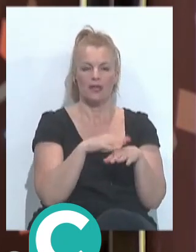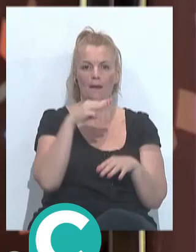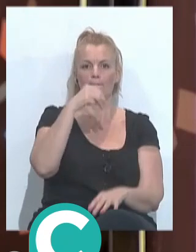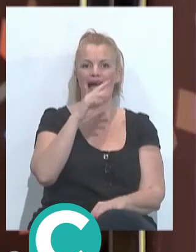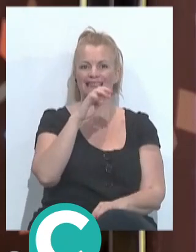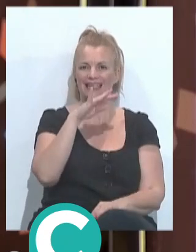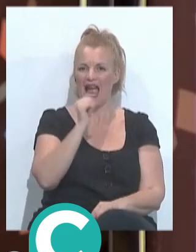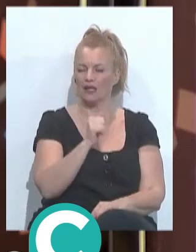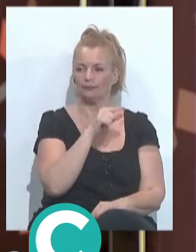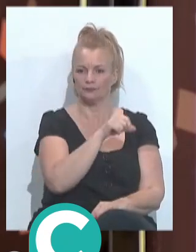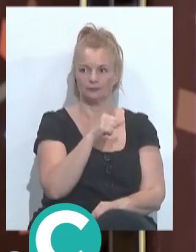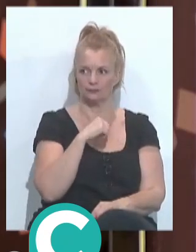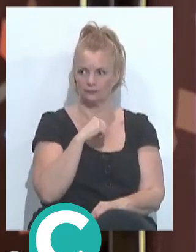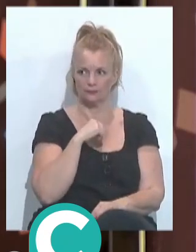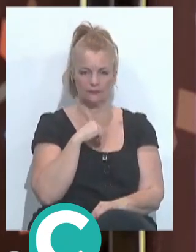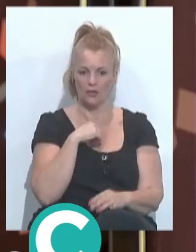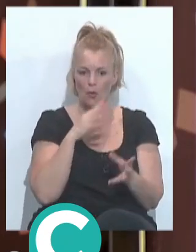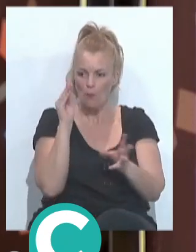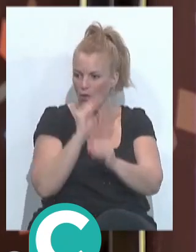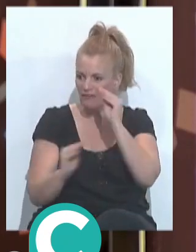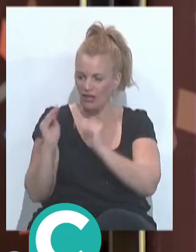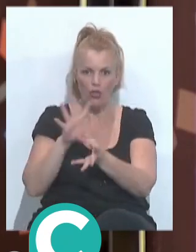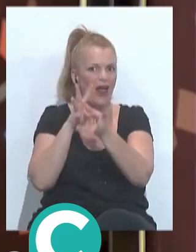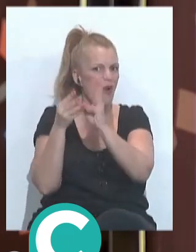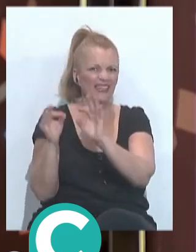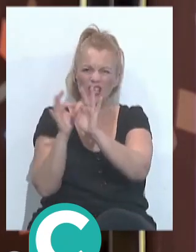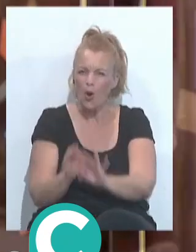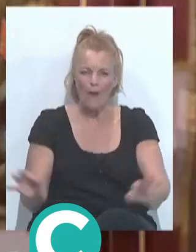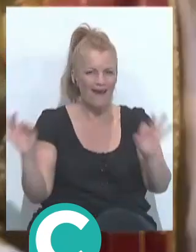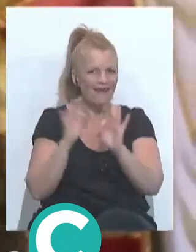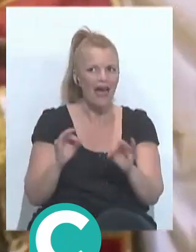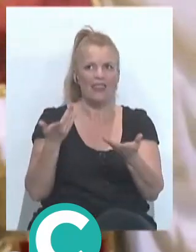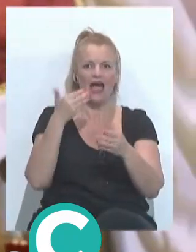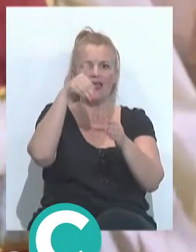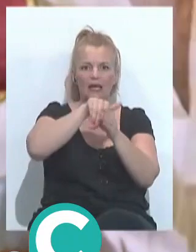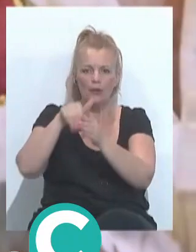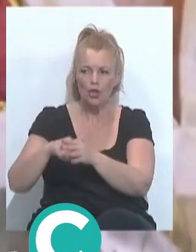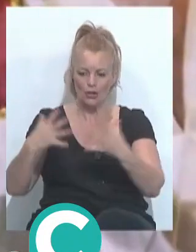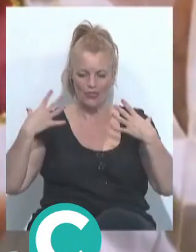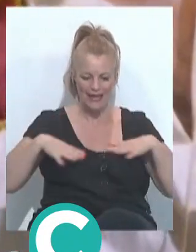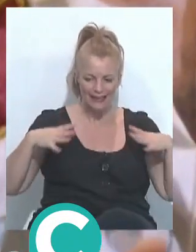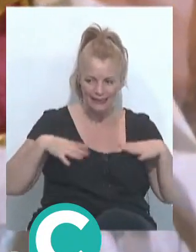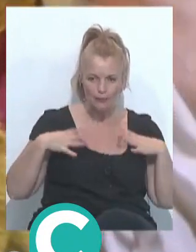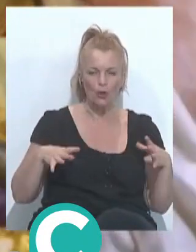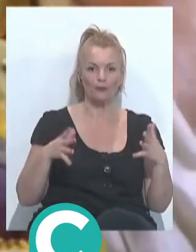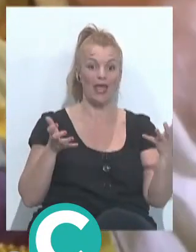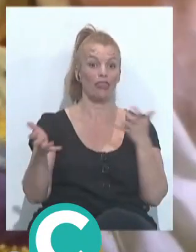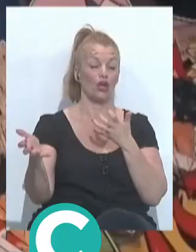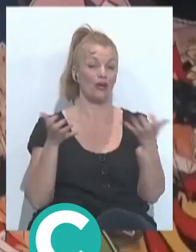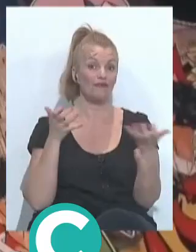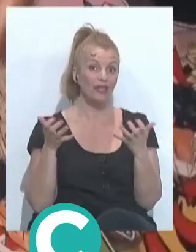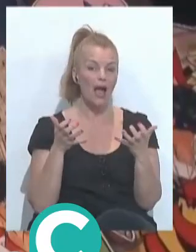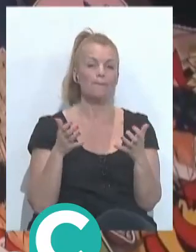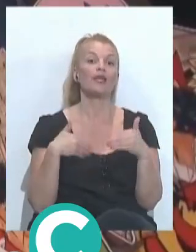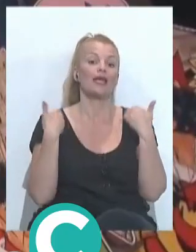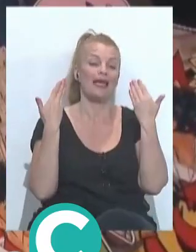caso de Matria que es verdad que no tenía absolutamente ninguna modificación de repertorio ni de tipo ni de escenografía y como